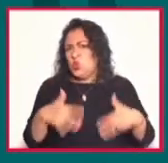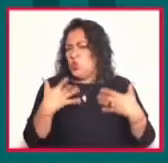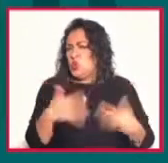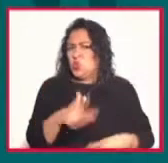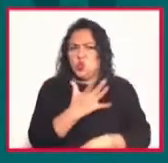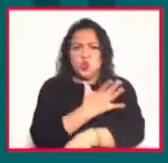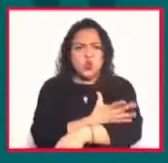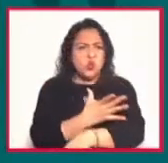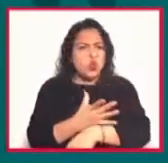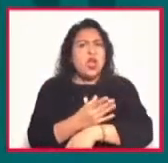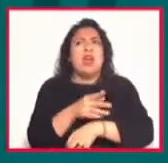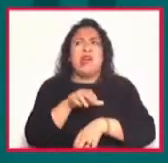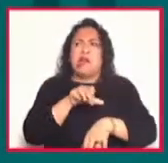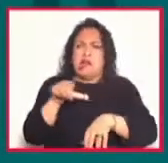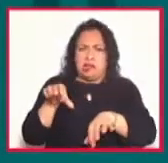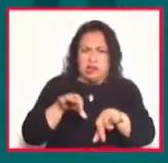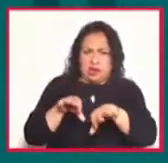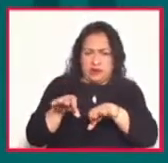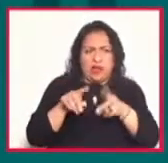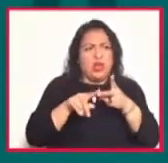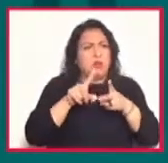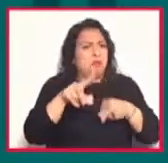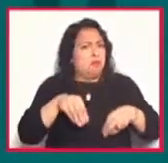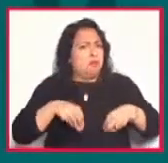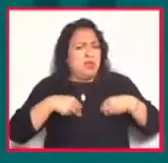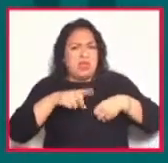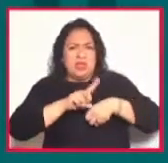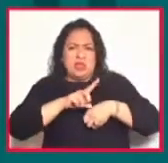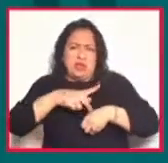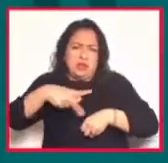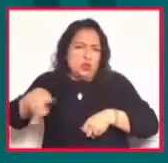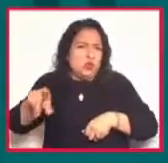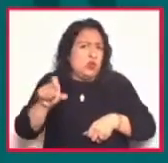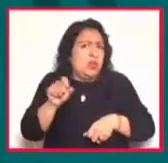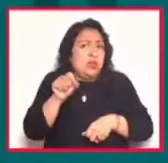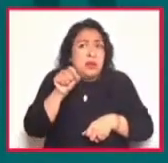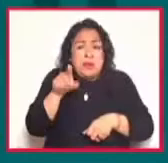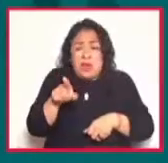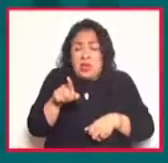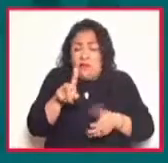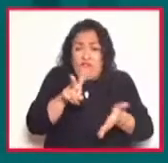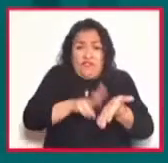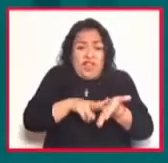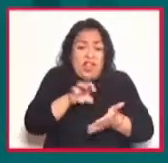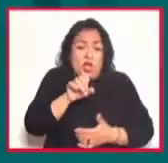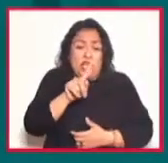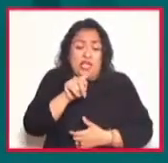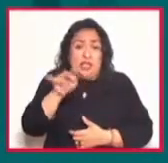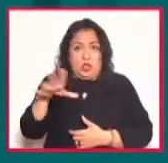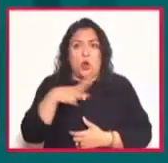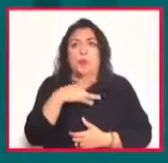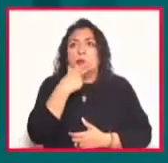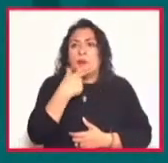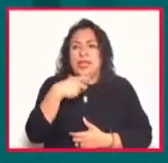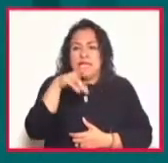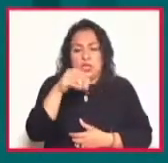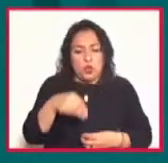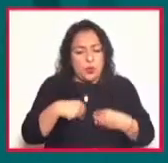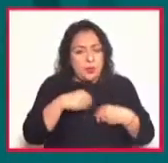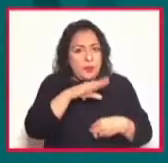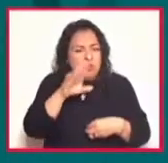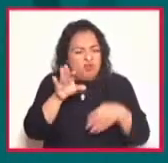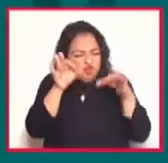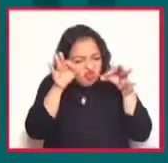profesionalmente y en la vida cotidiana, sino éticamente. Quino vivió y murió como un auténtico